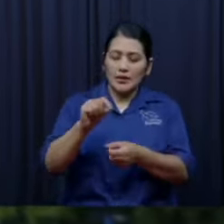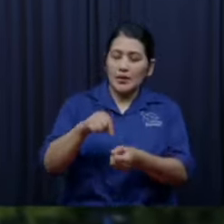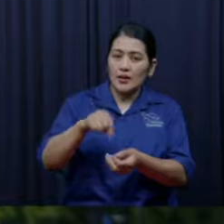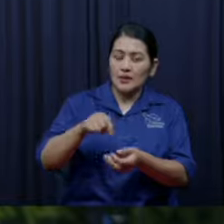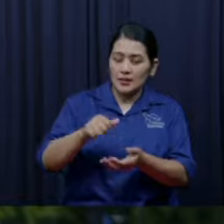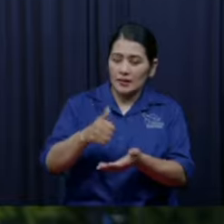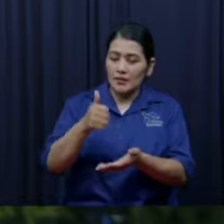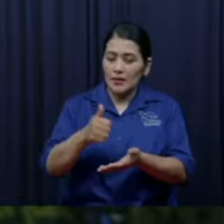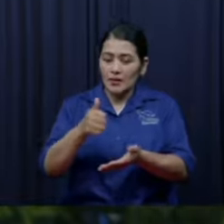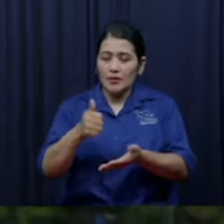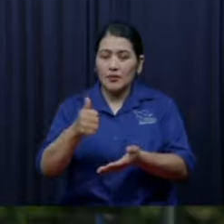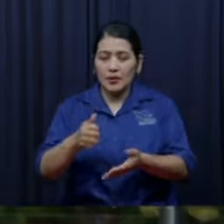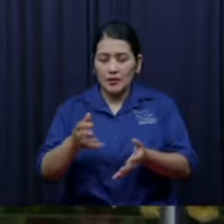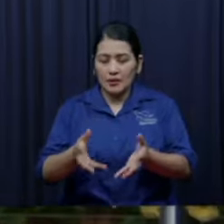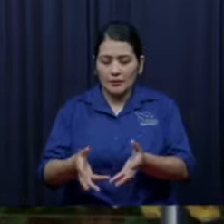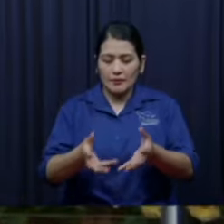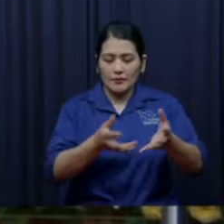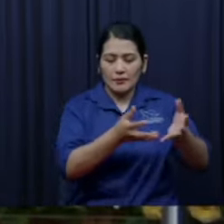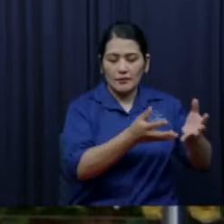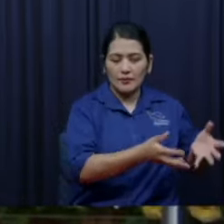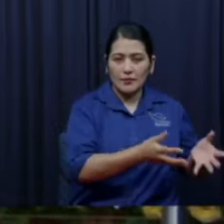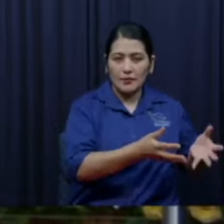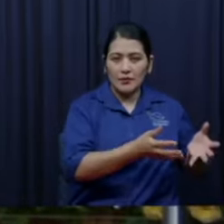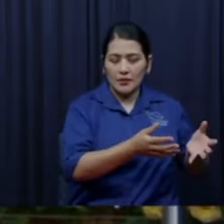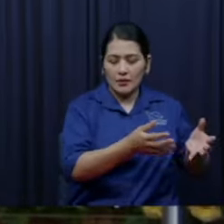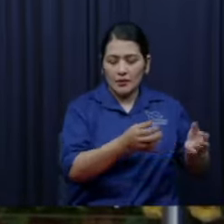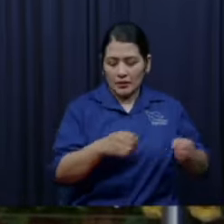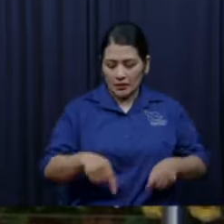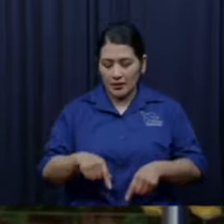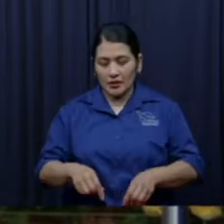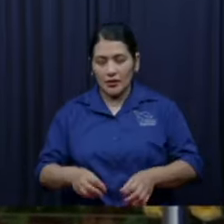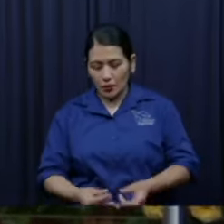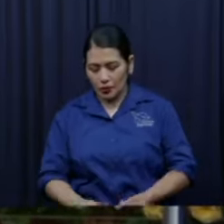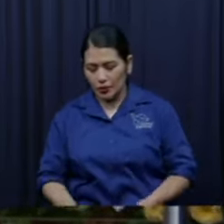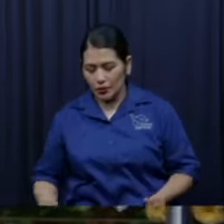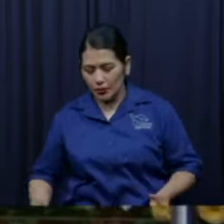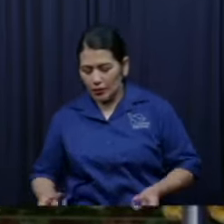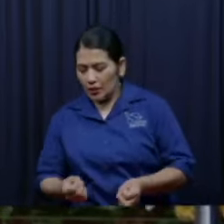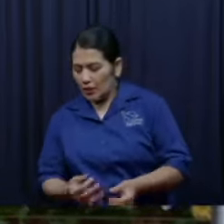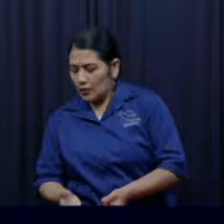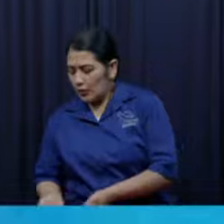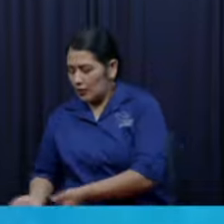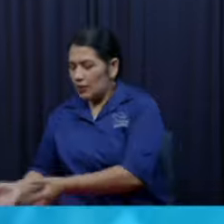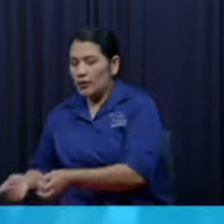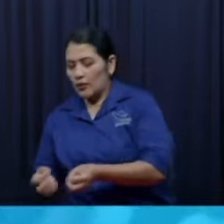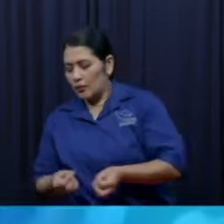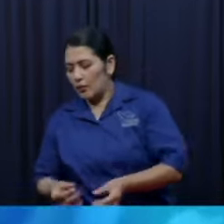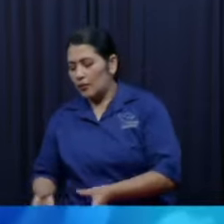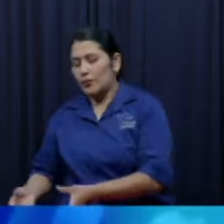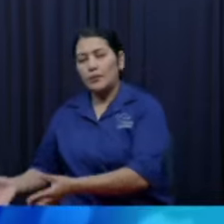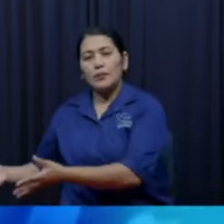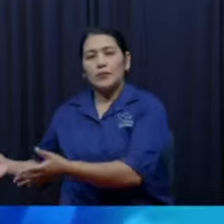aire y el viento se lleva la paja y solo cae lo que tiene peso eso sucede en las congregaciones también